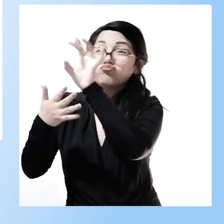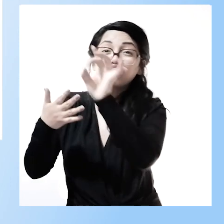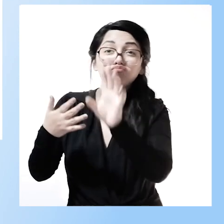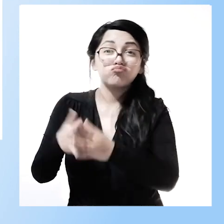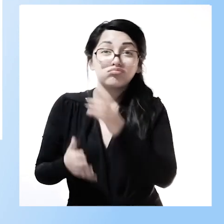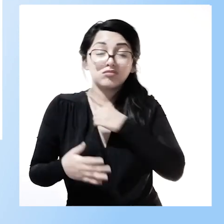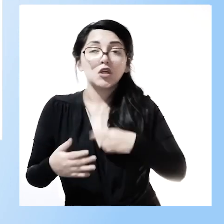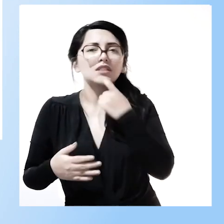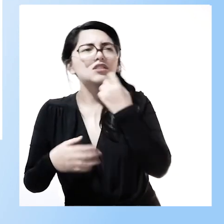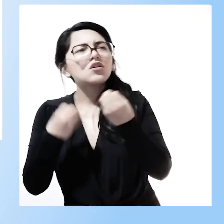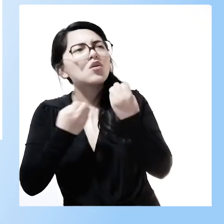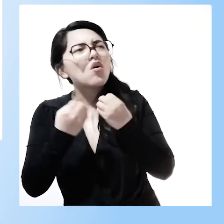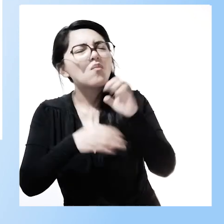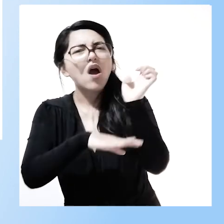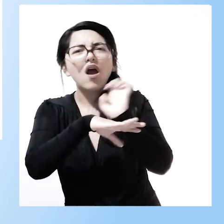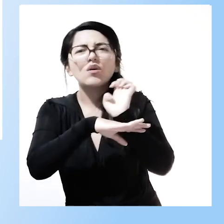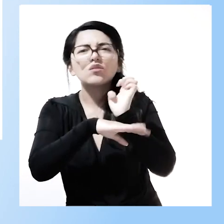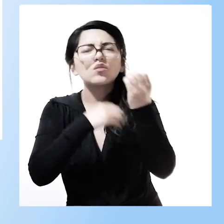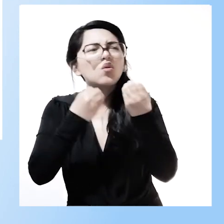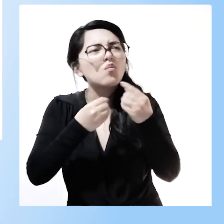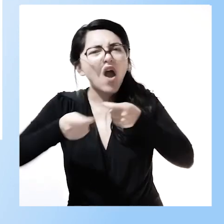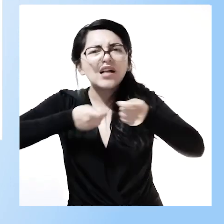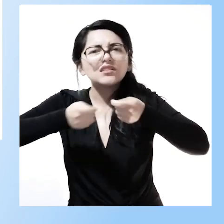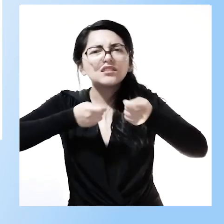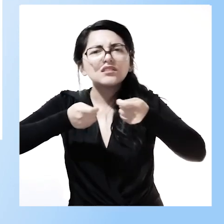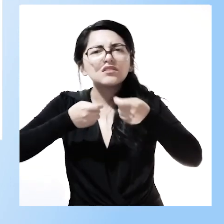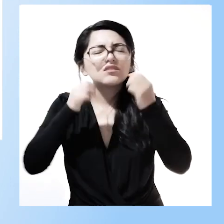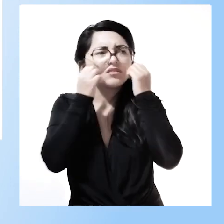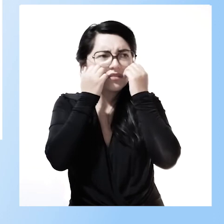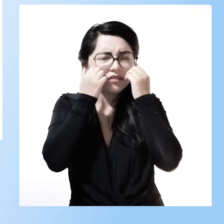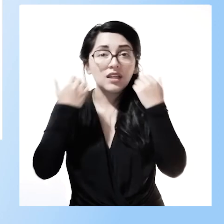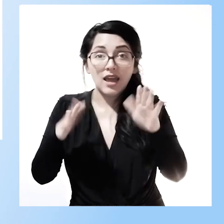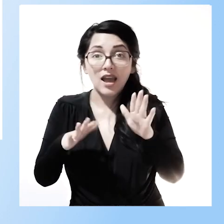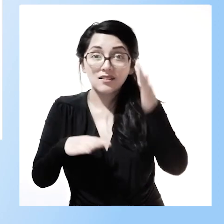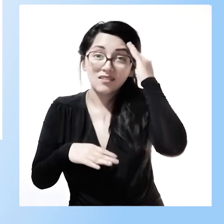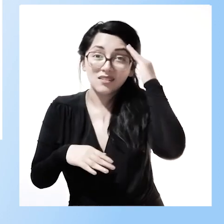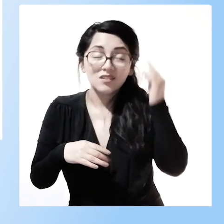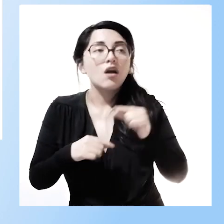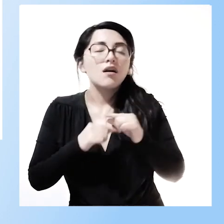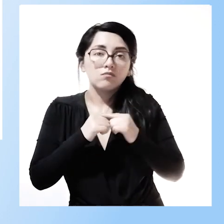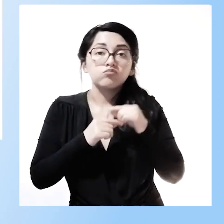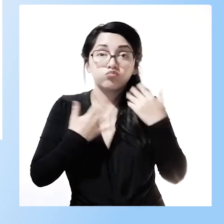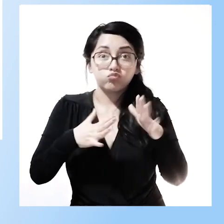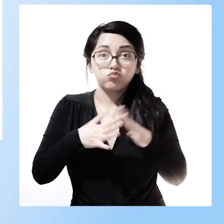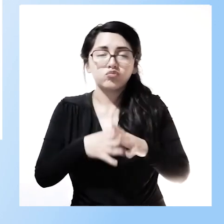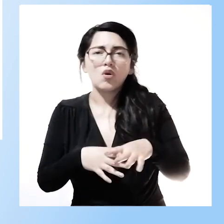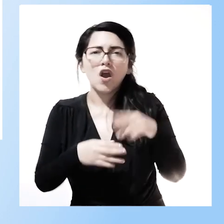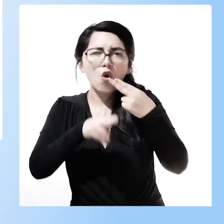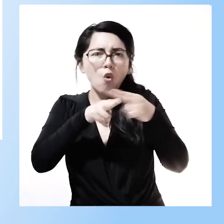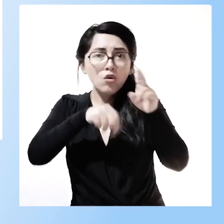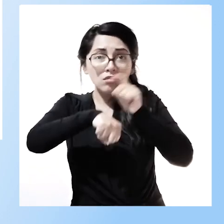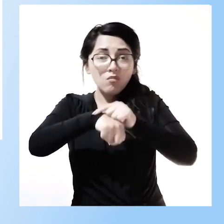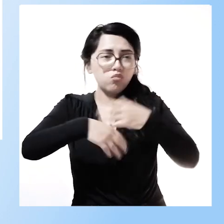conocer acerca de los procesos de gestión en Ecuador sabemos que en Ecuador en muy pocos años han tenido una progresión a nivel de la implementación y